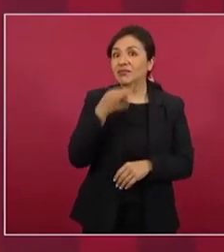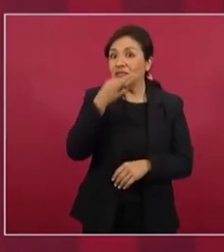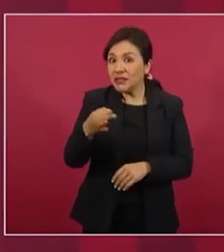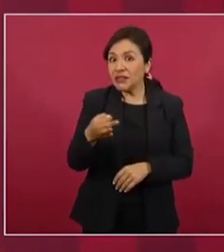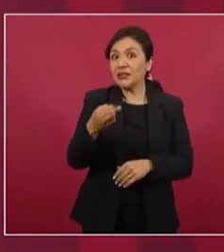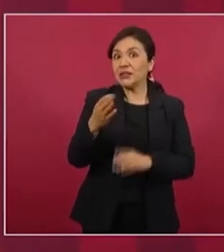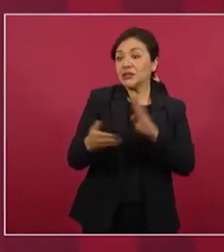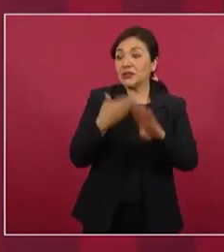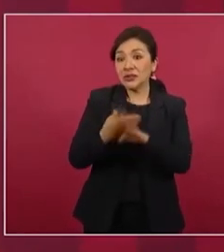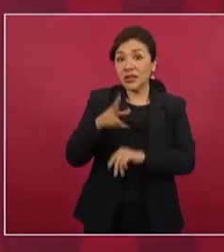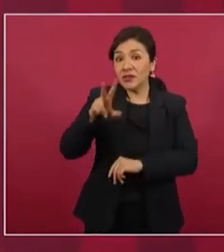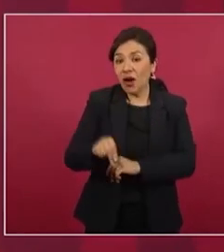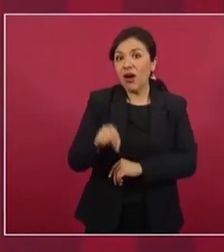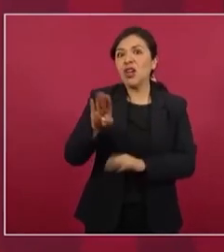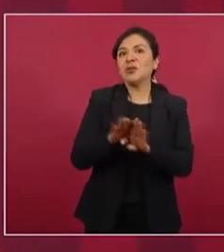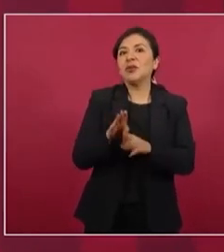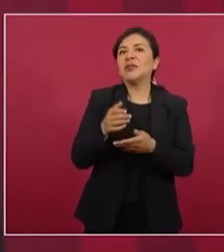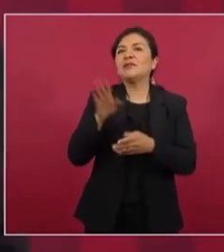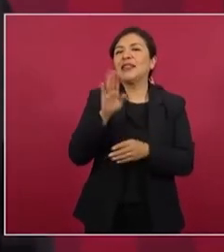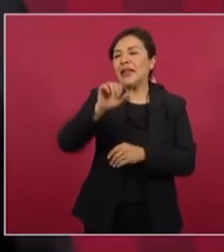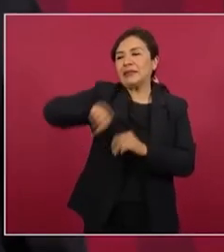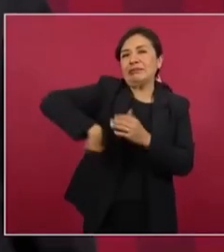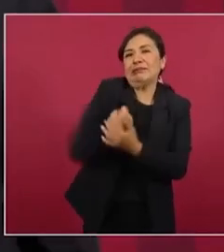la mano torciéndole el brazo